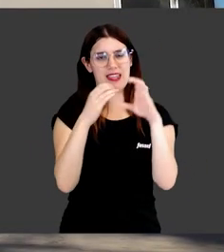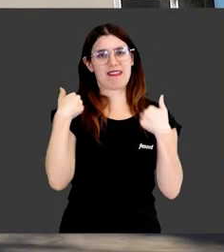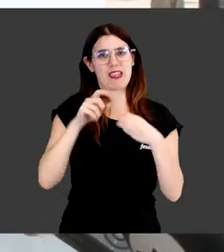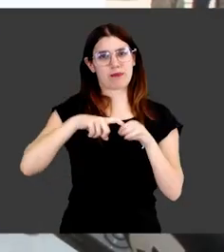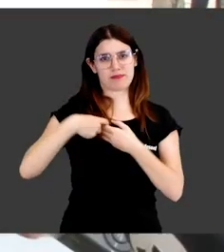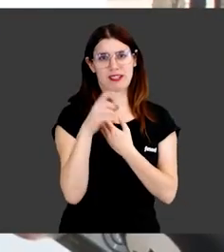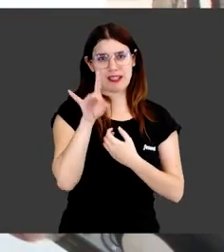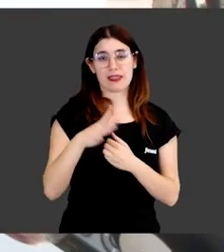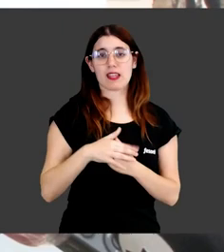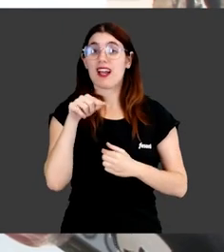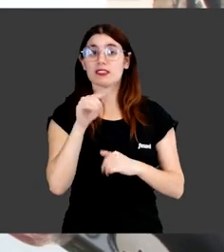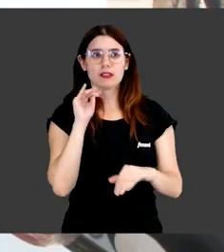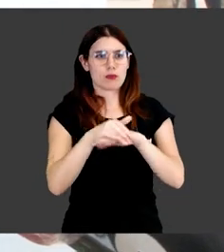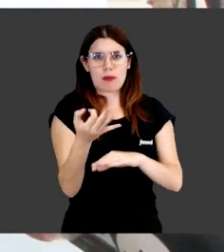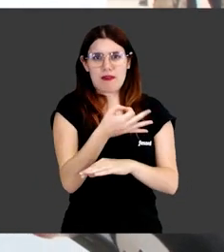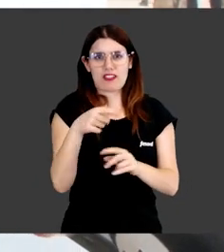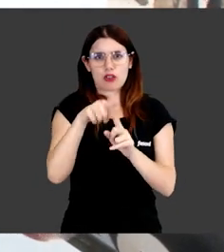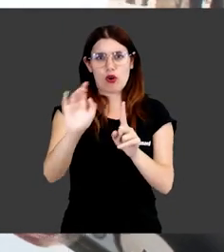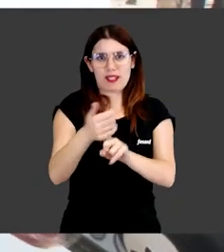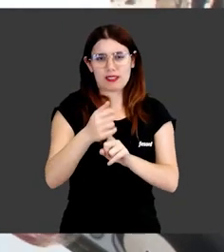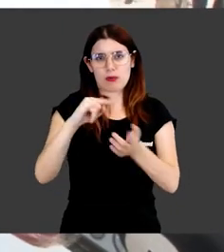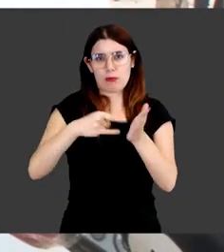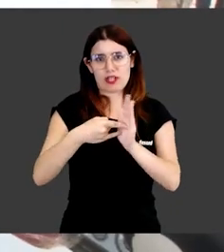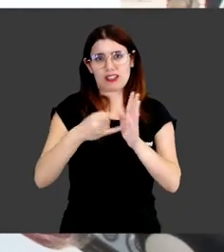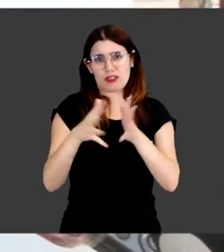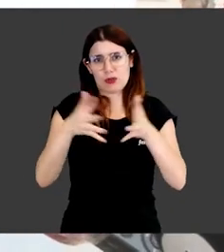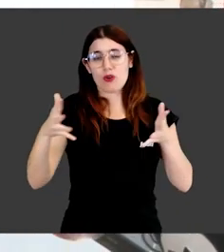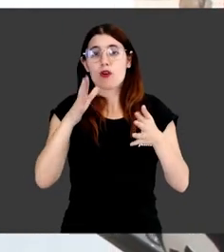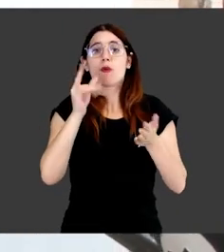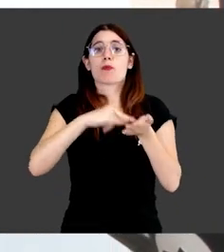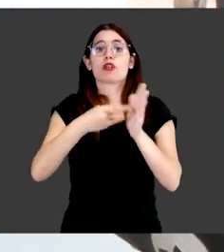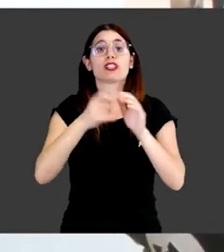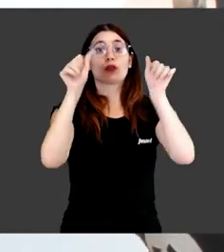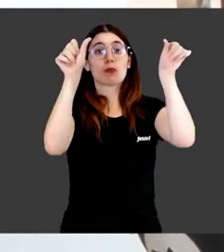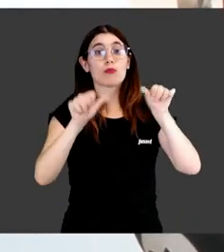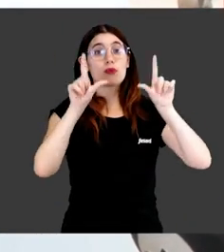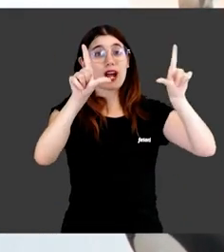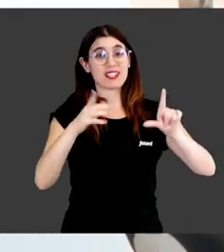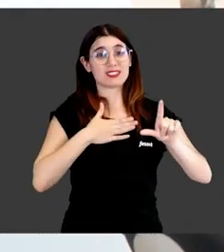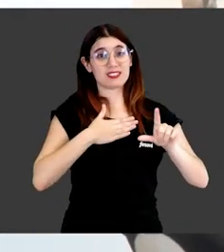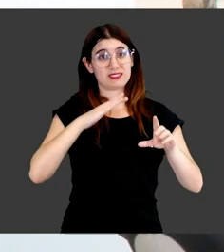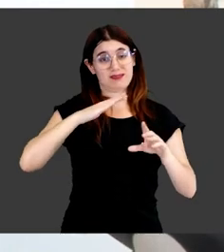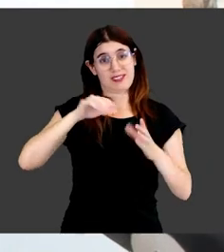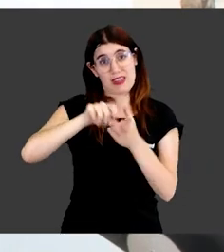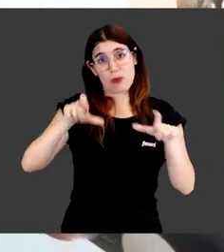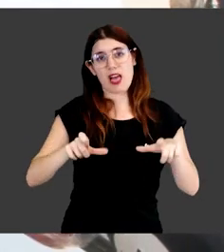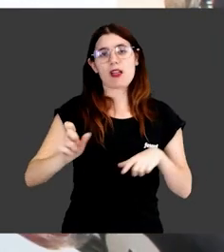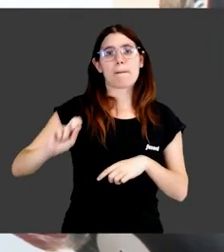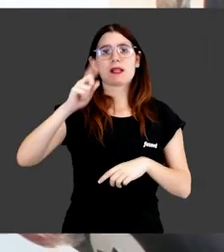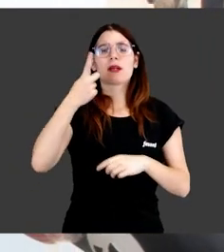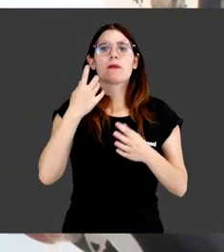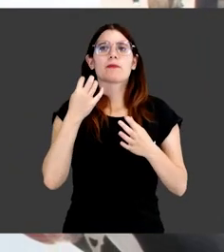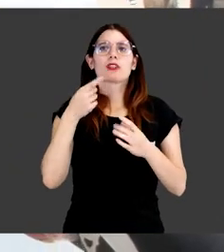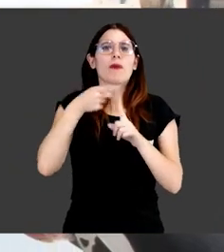perfectamente con el objetivo de este gran proyecto. El proyecto de los murales en nuestra ciudad tiene, en primer lugar,